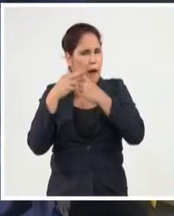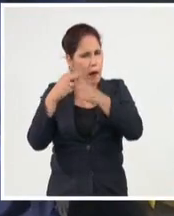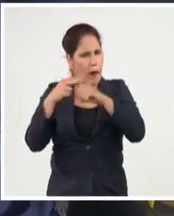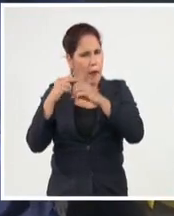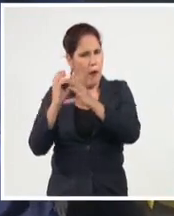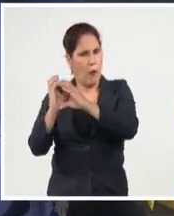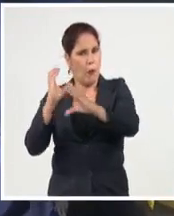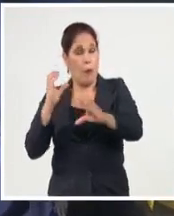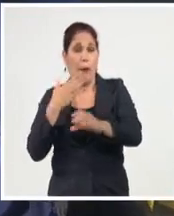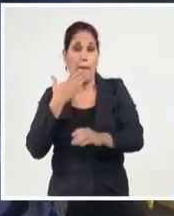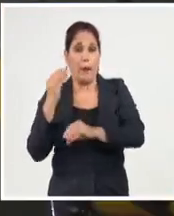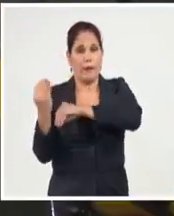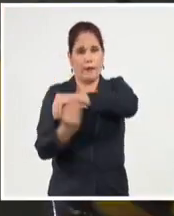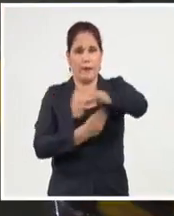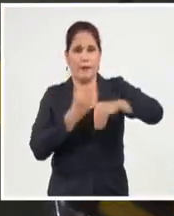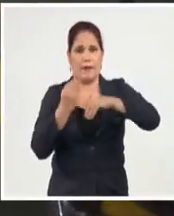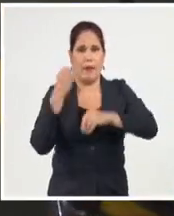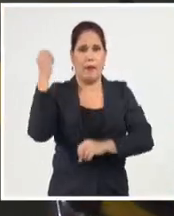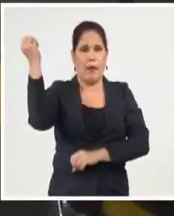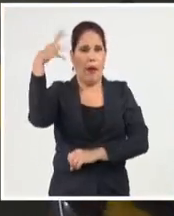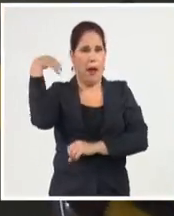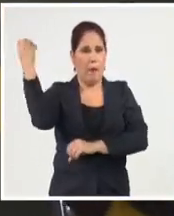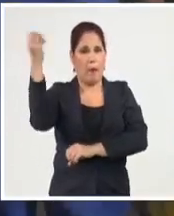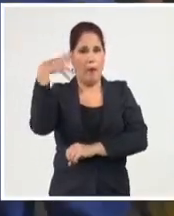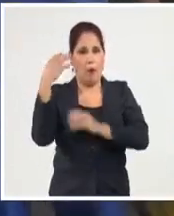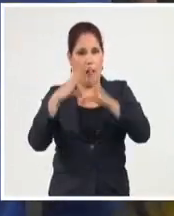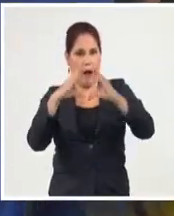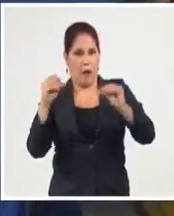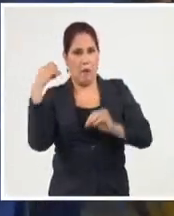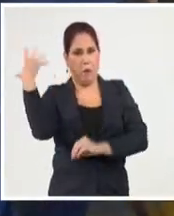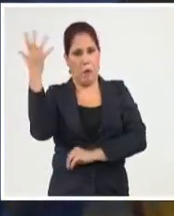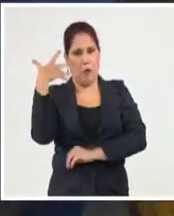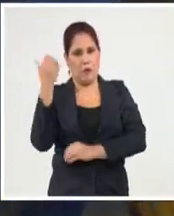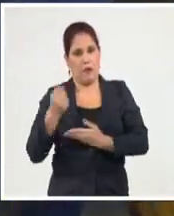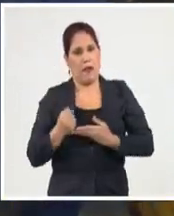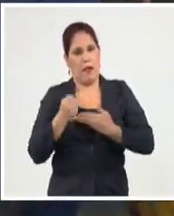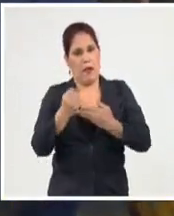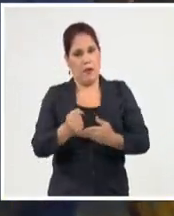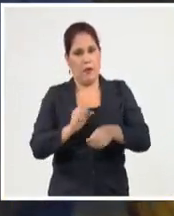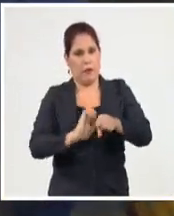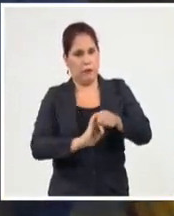en el batallar cotidiano por la vida. A Alina López Ochoa, Sistema Informativo.